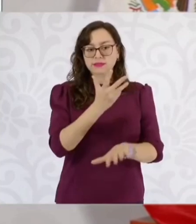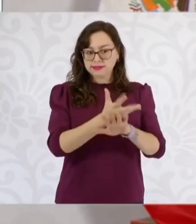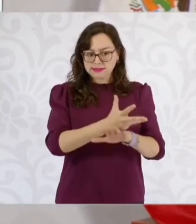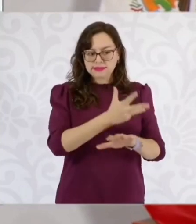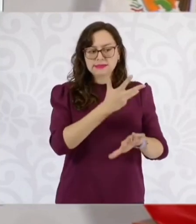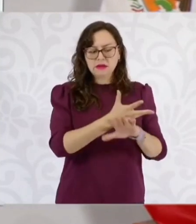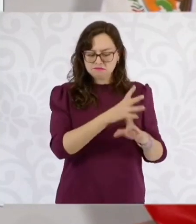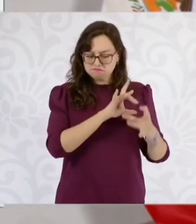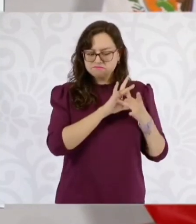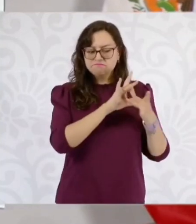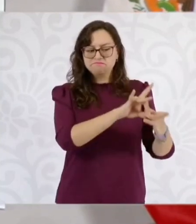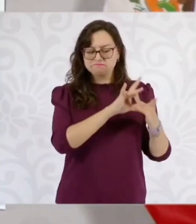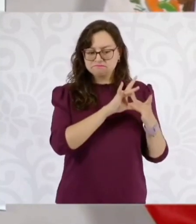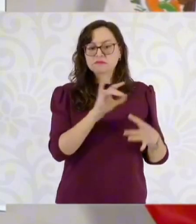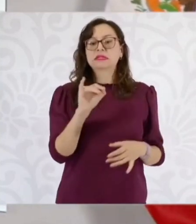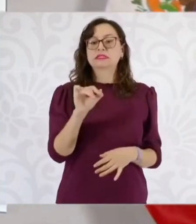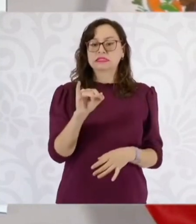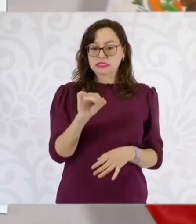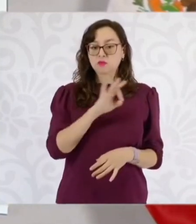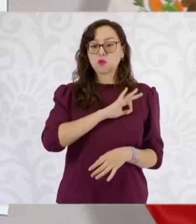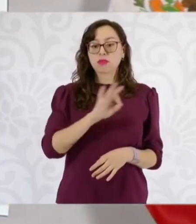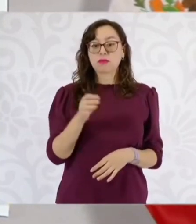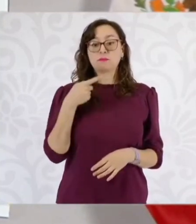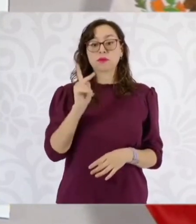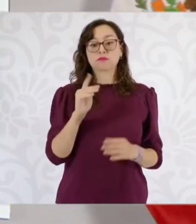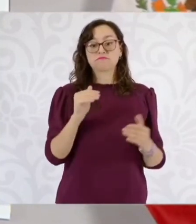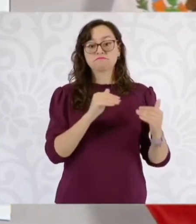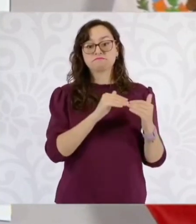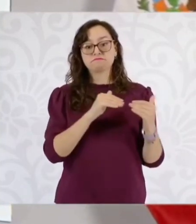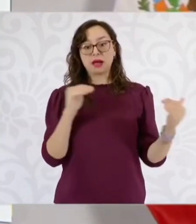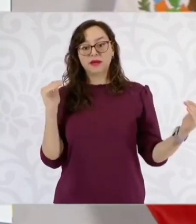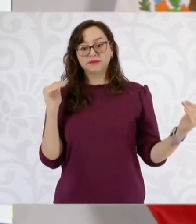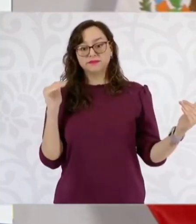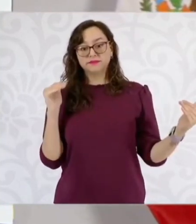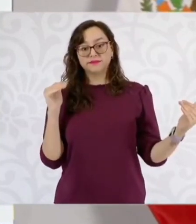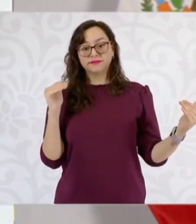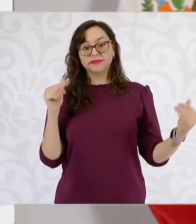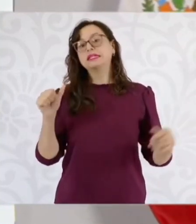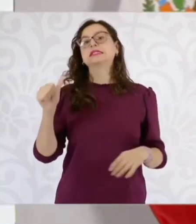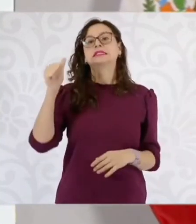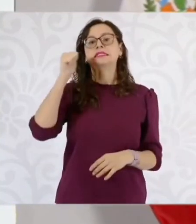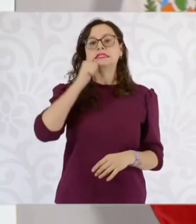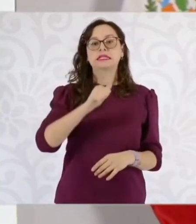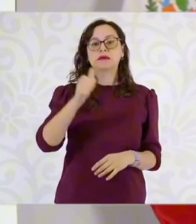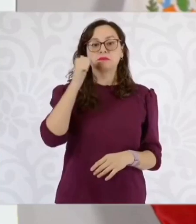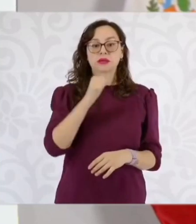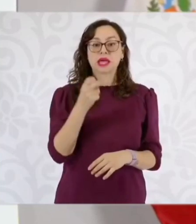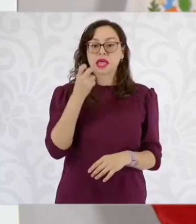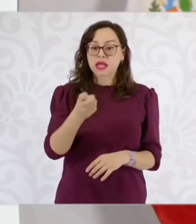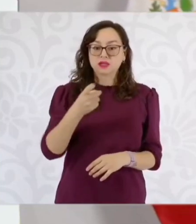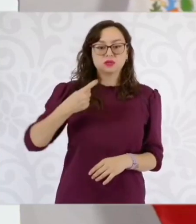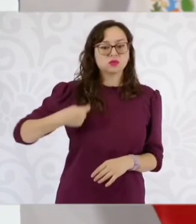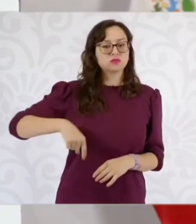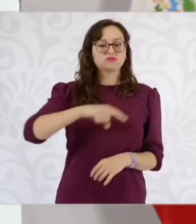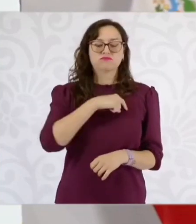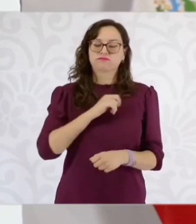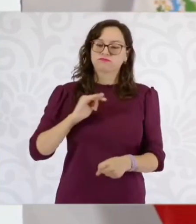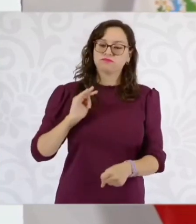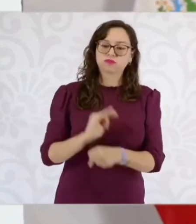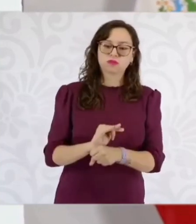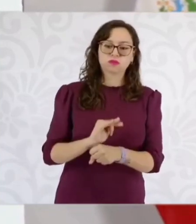de Estados Unidos, va a ser de iguales siempre. Eso lo tenemos que defender porque